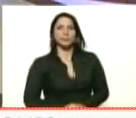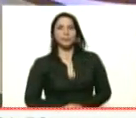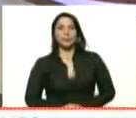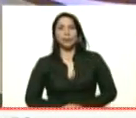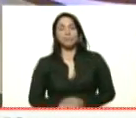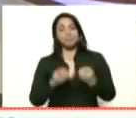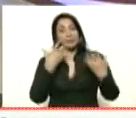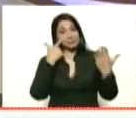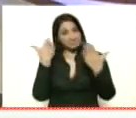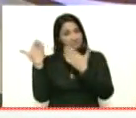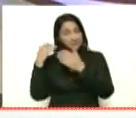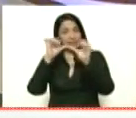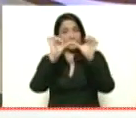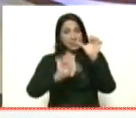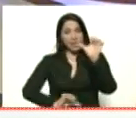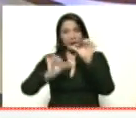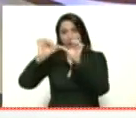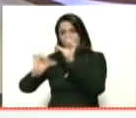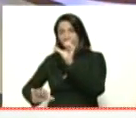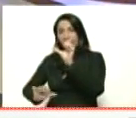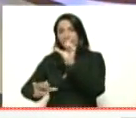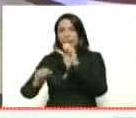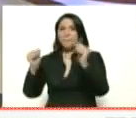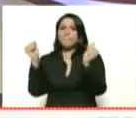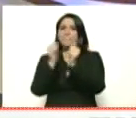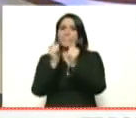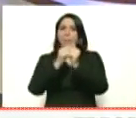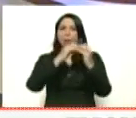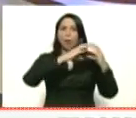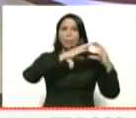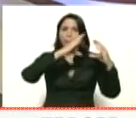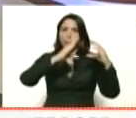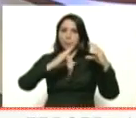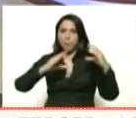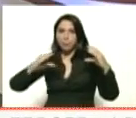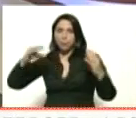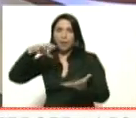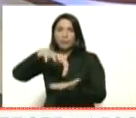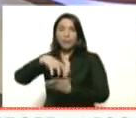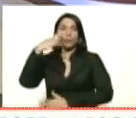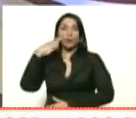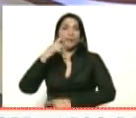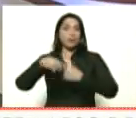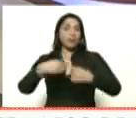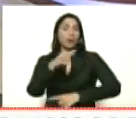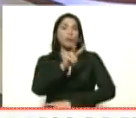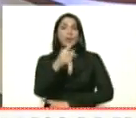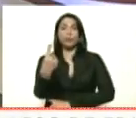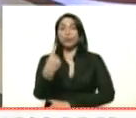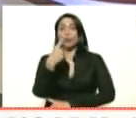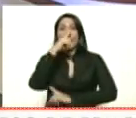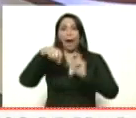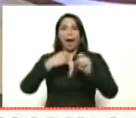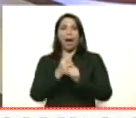Bueno, tenía en los detalles, llega la piedra cueca al estado Bolívar, luego de estar 21 años fuera de nuestras fronteras.